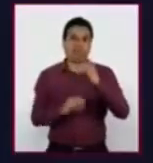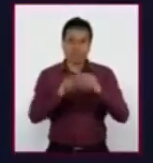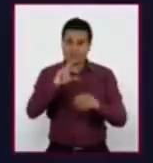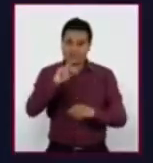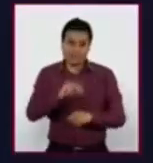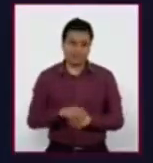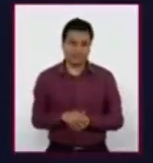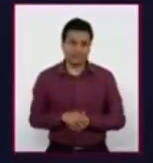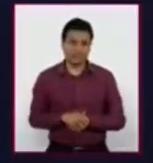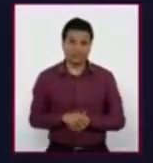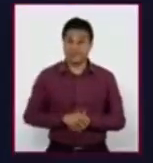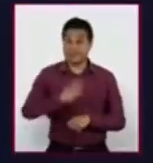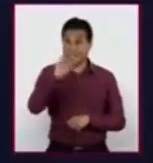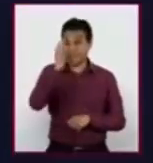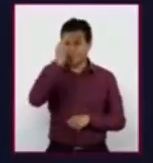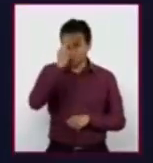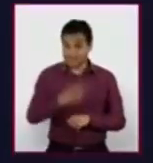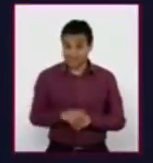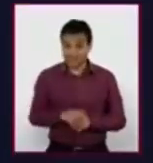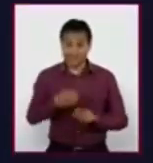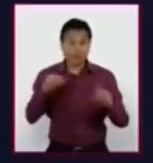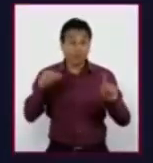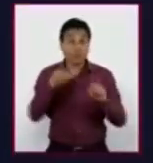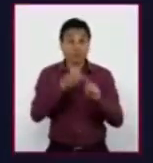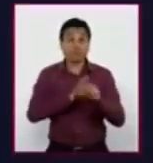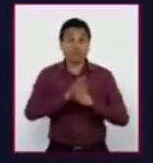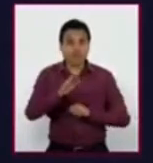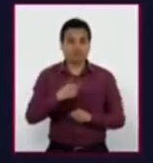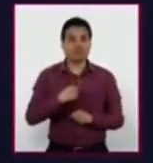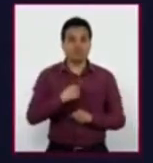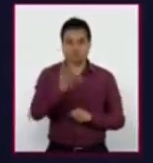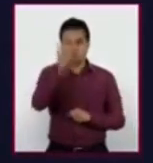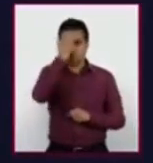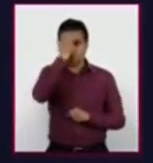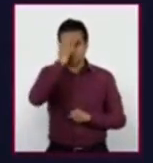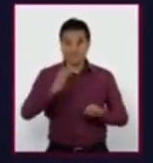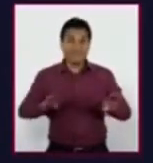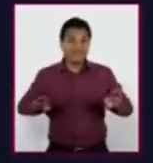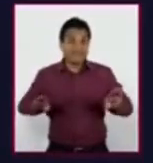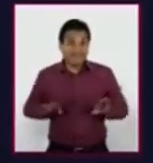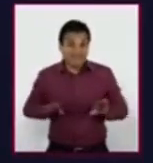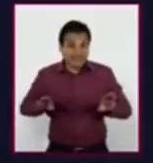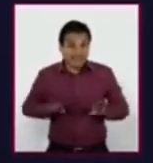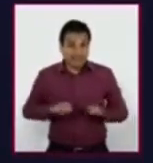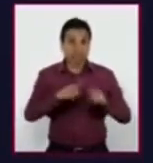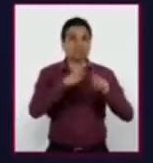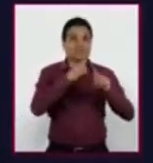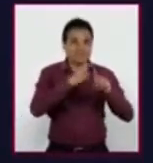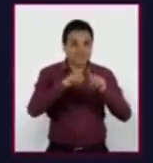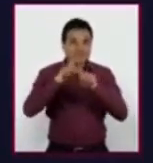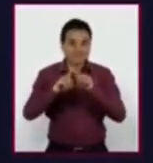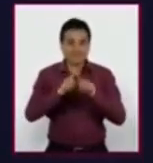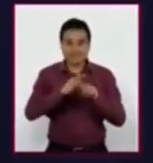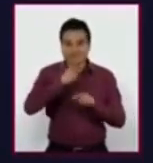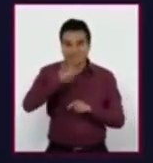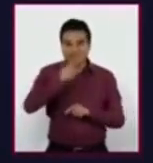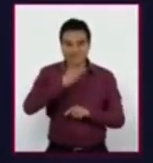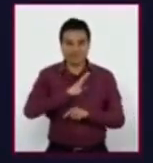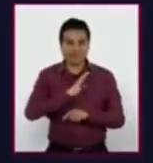Recordemos que nuestro propósito es identificar estereotipos asociados a las maneras de hablar español.